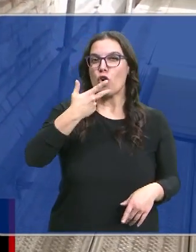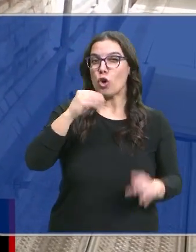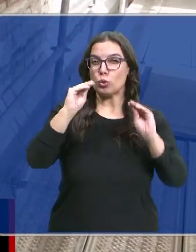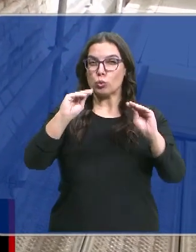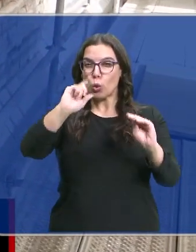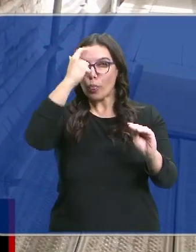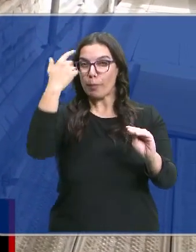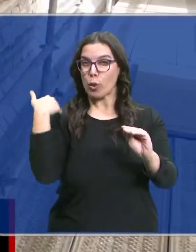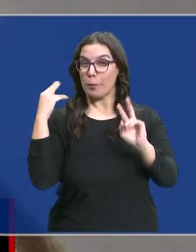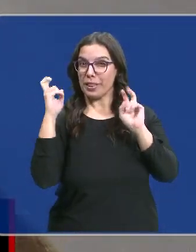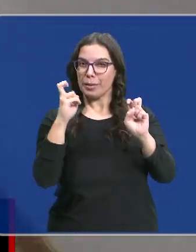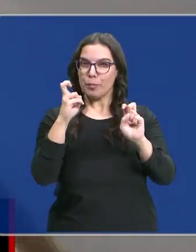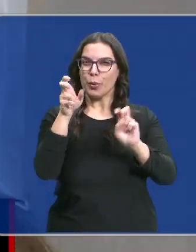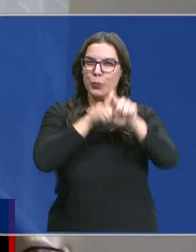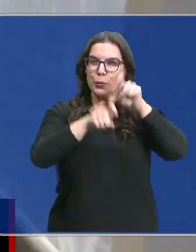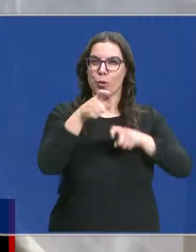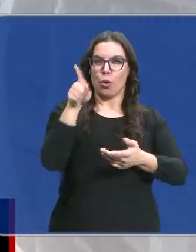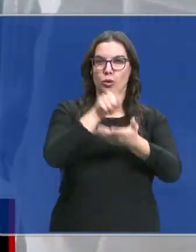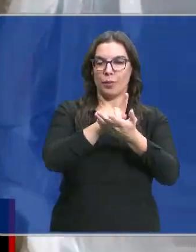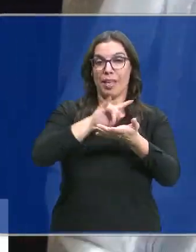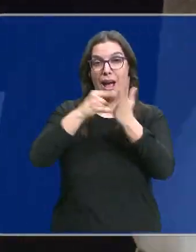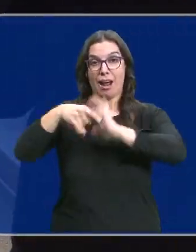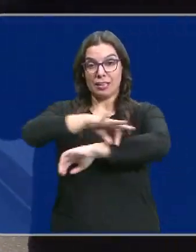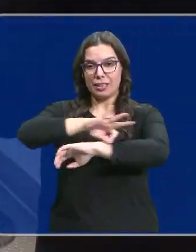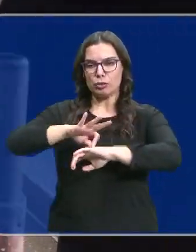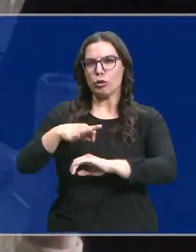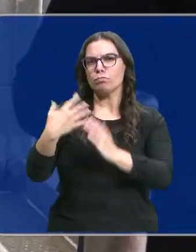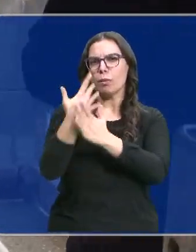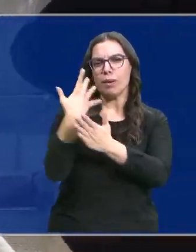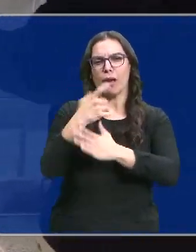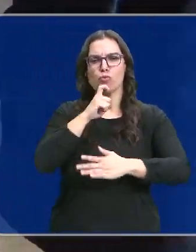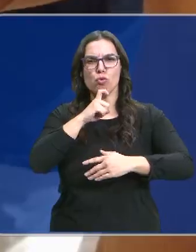que se concibió. Los arquitectos nos contarán cómo se desarrollan los trabajos.